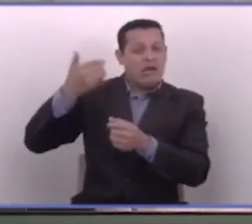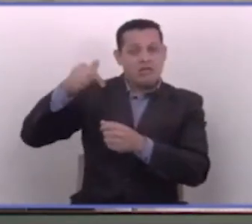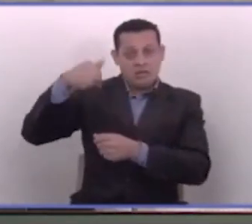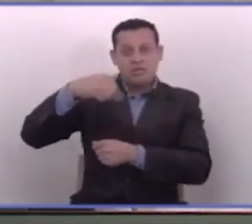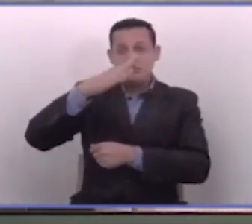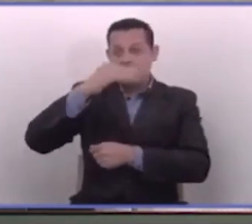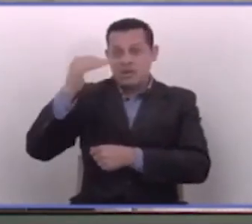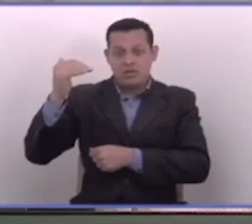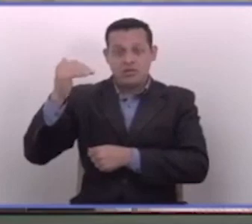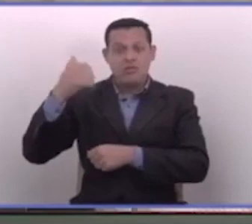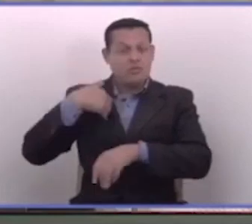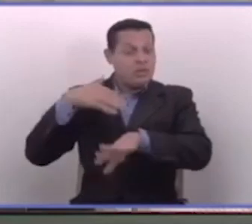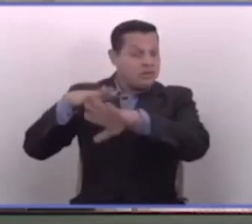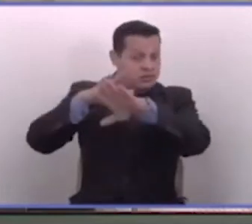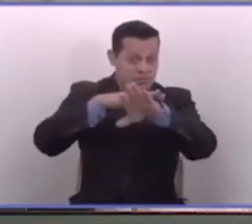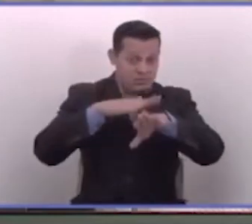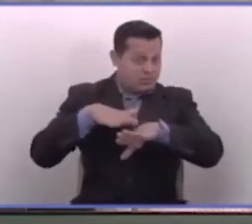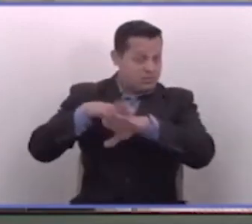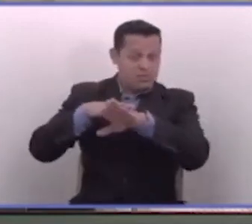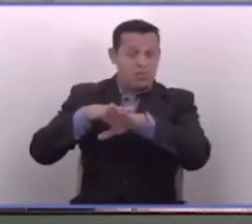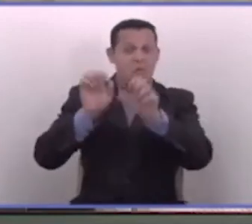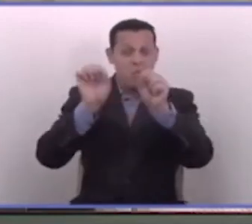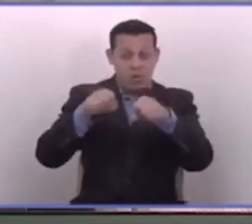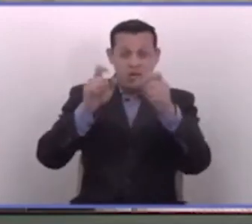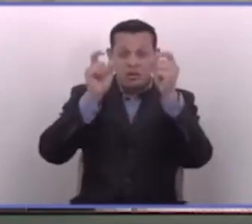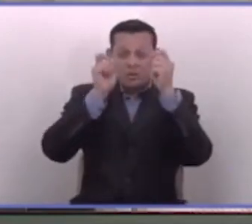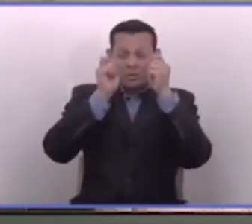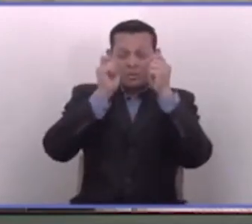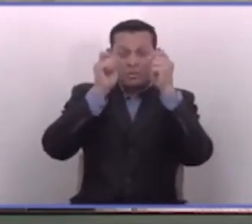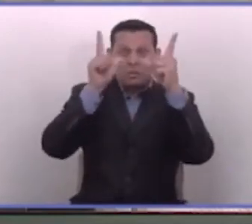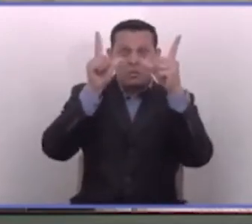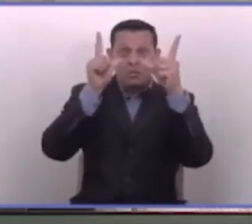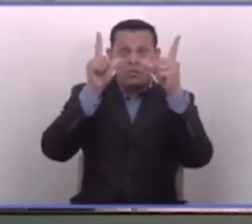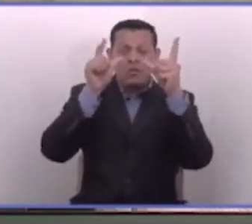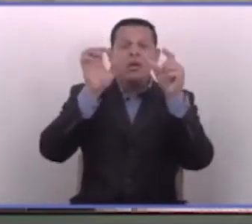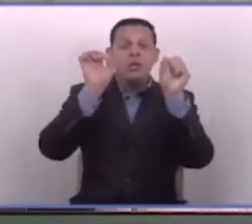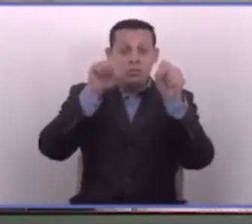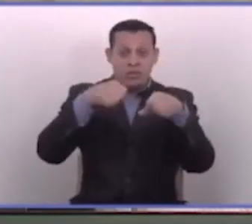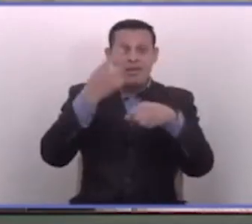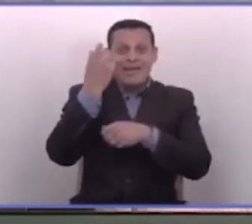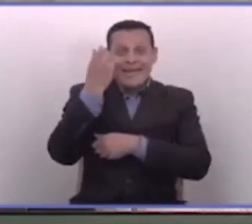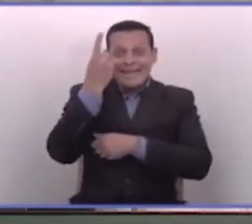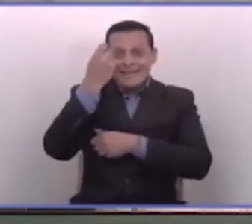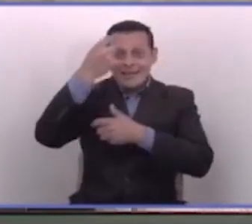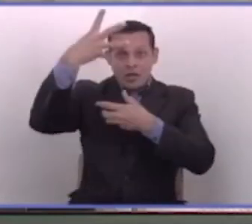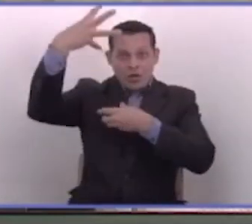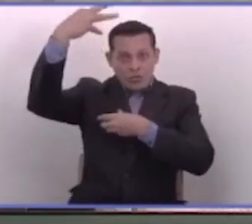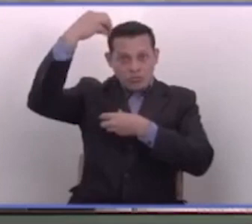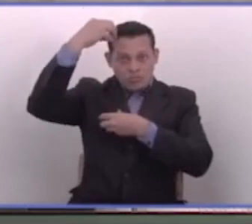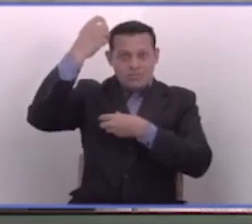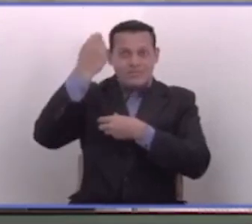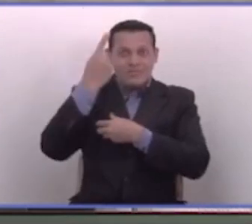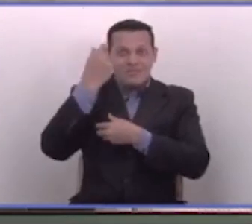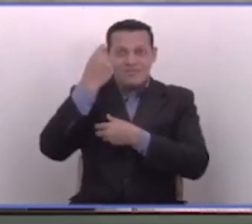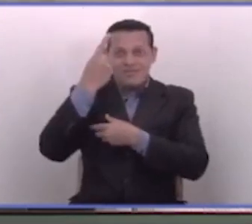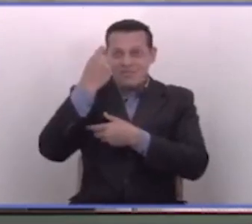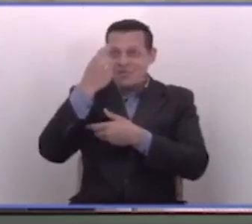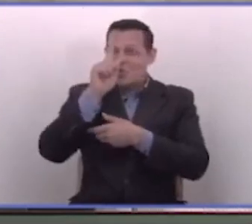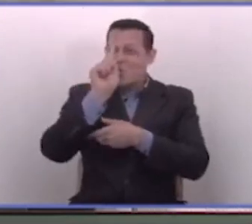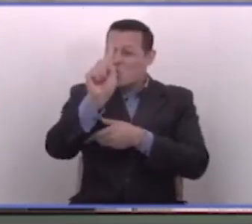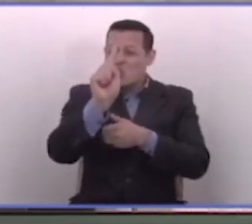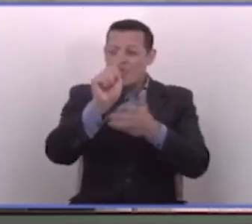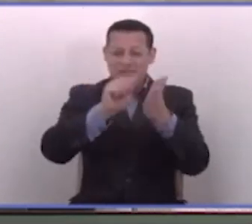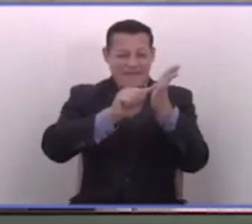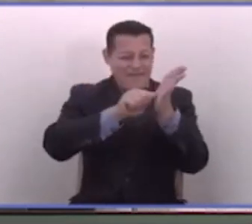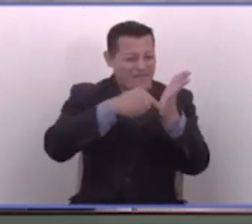Mi llamado es para que puedan abrir los ojos, para que puedan entender de una vez por